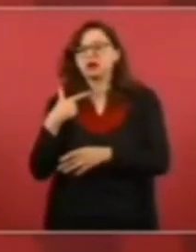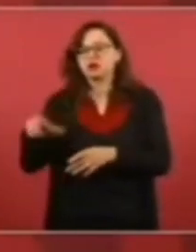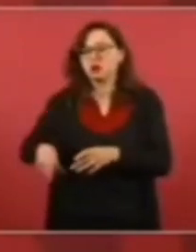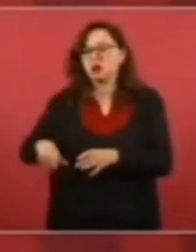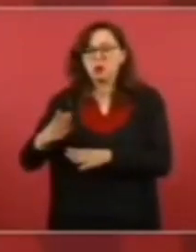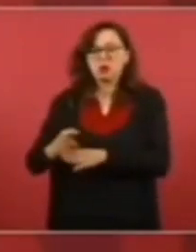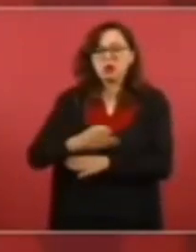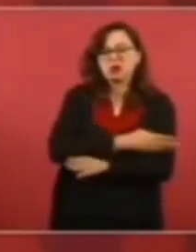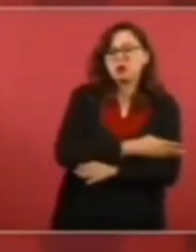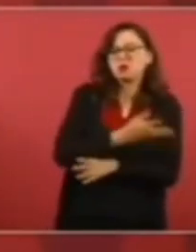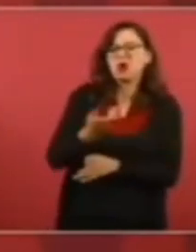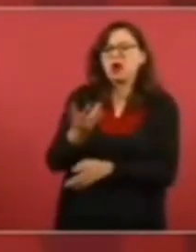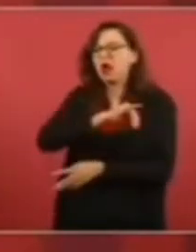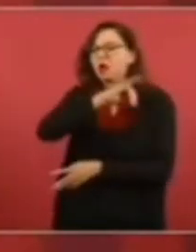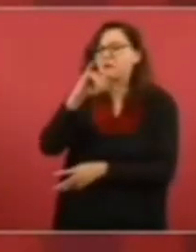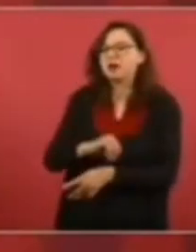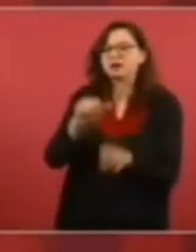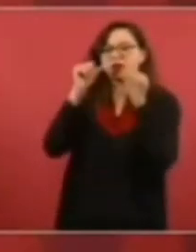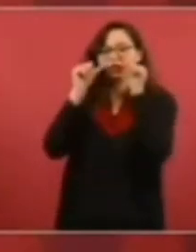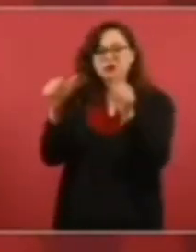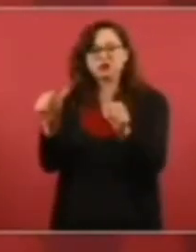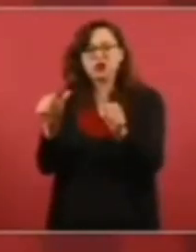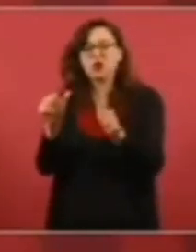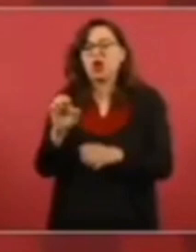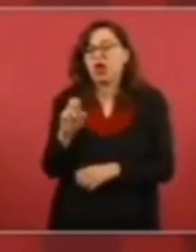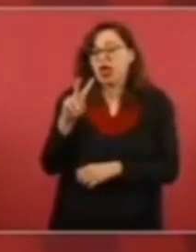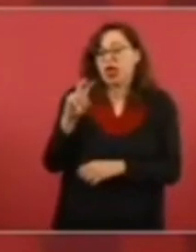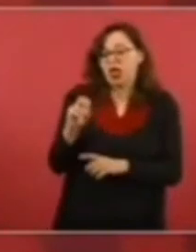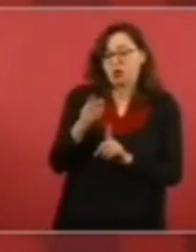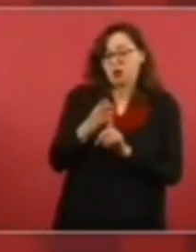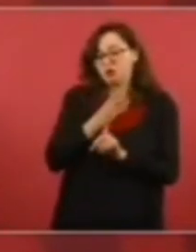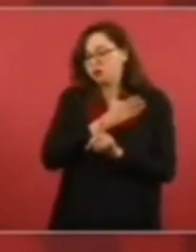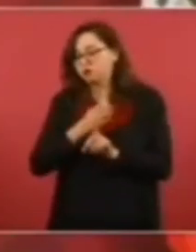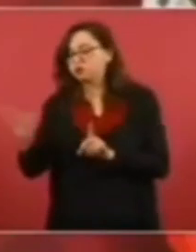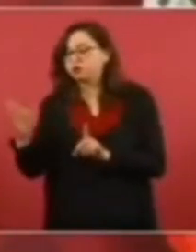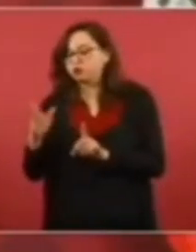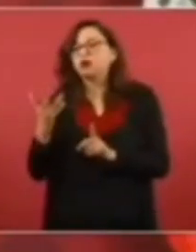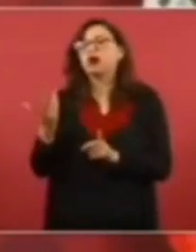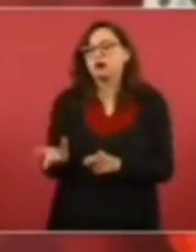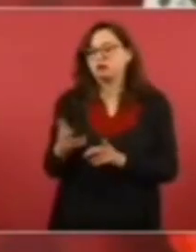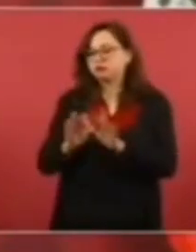olvidados, la mayoría del pueblo de Bolivia.